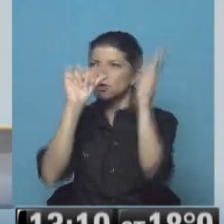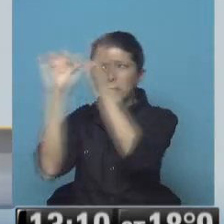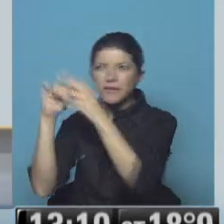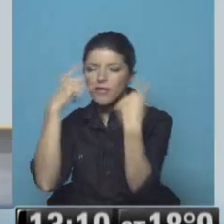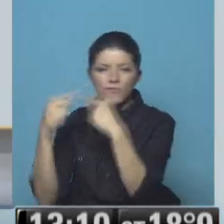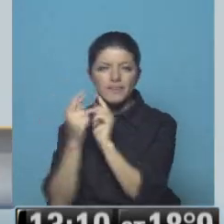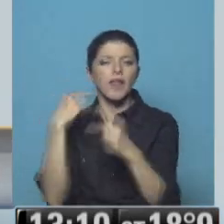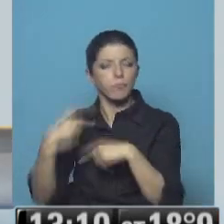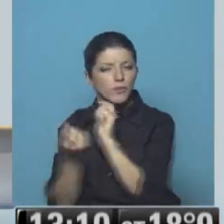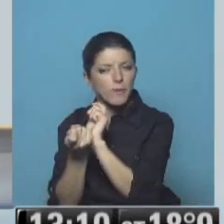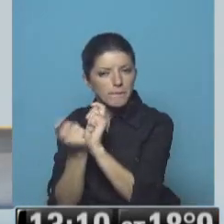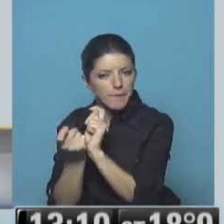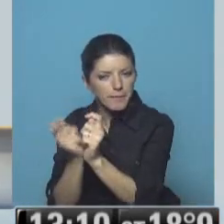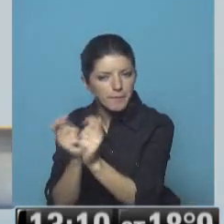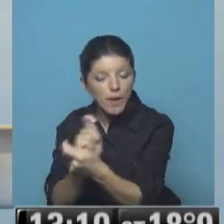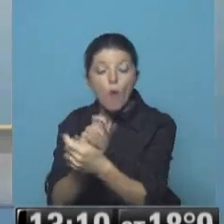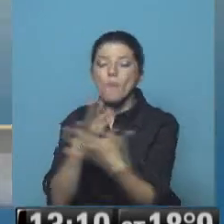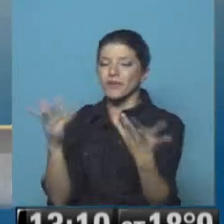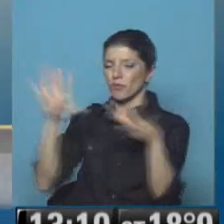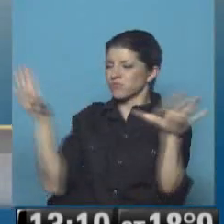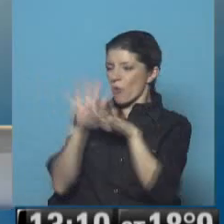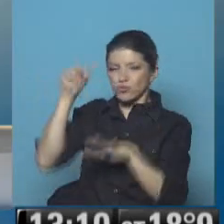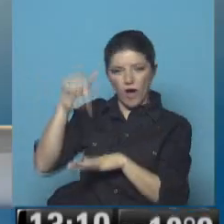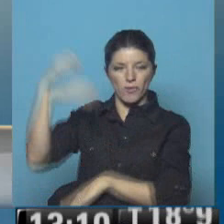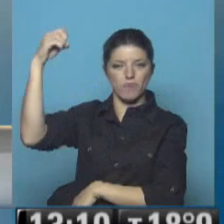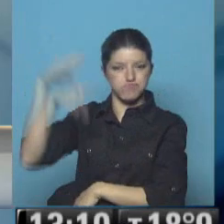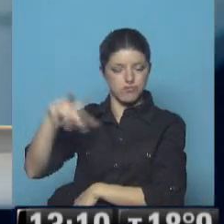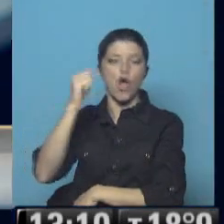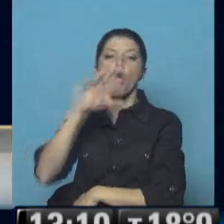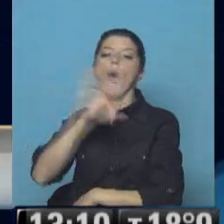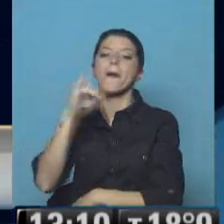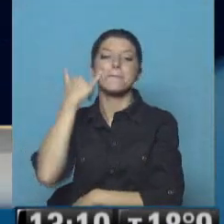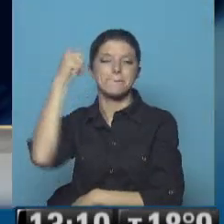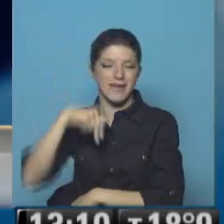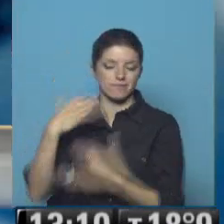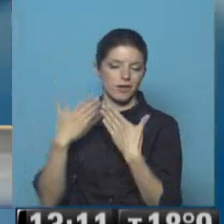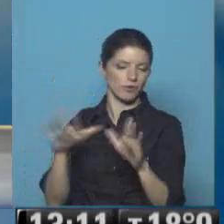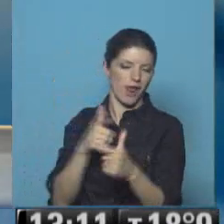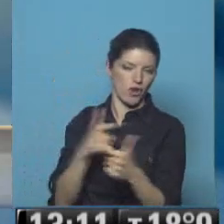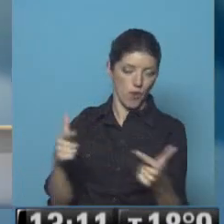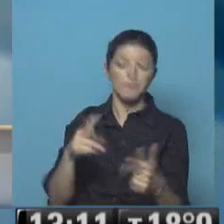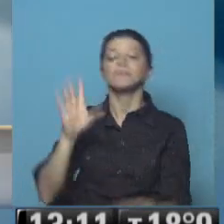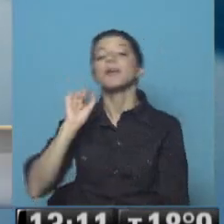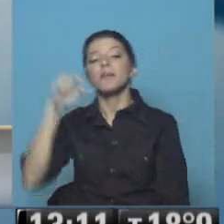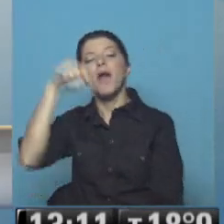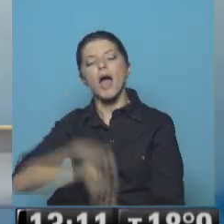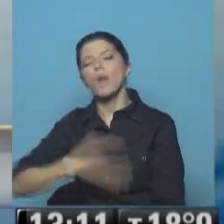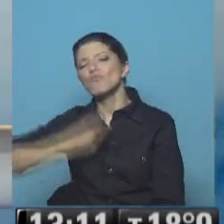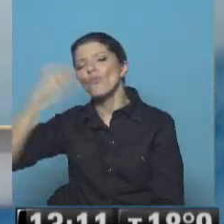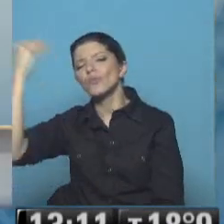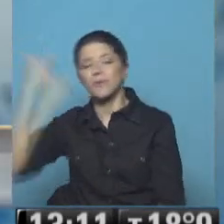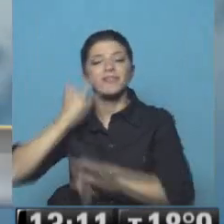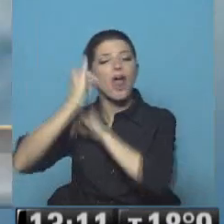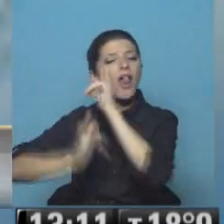Europa por eso no es casual ahora la aparición de Jeremy Corbyn y además nosotros en este programa en más de una oportunidad hemos dicho